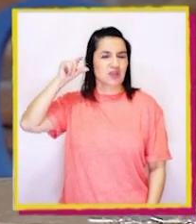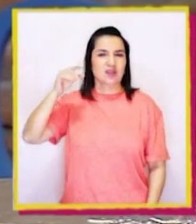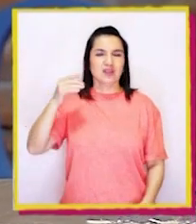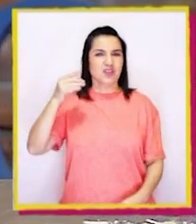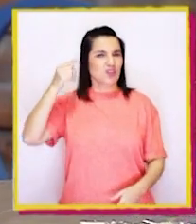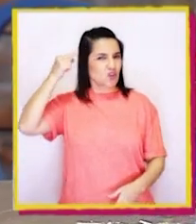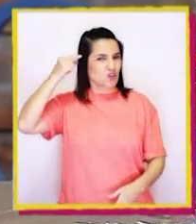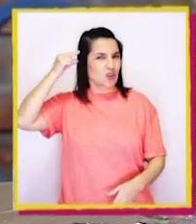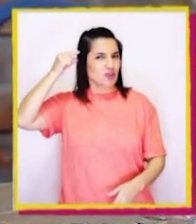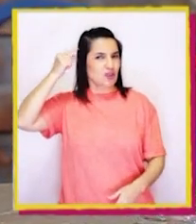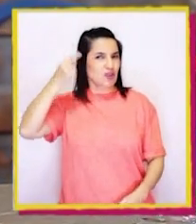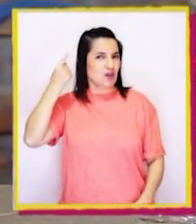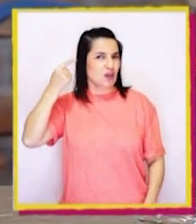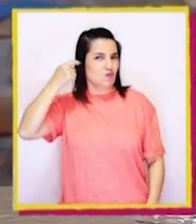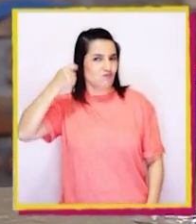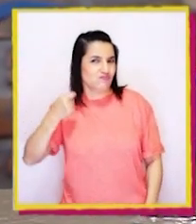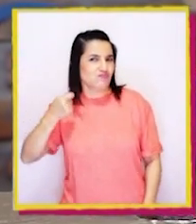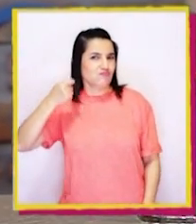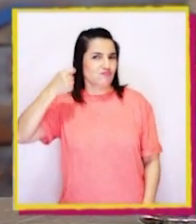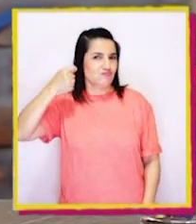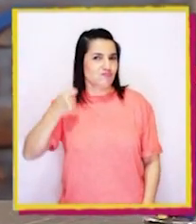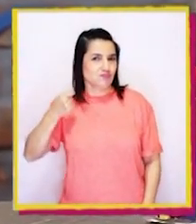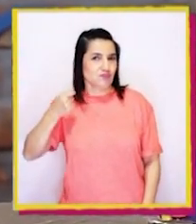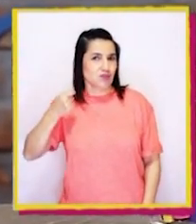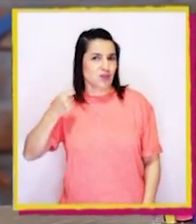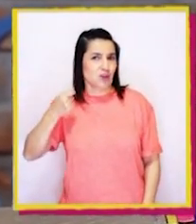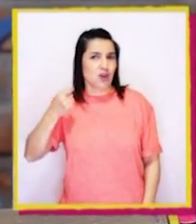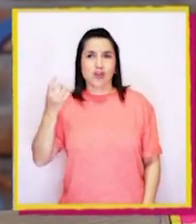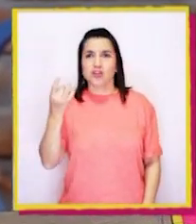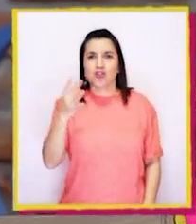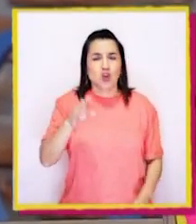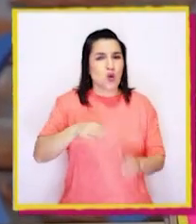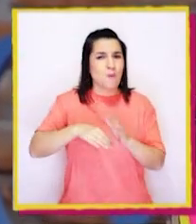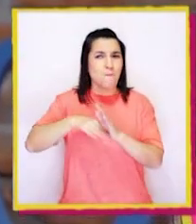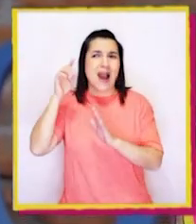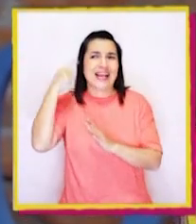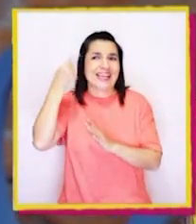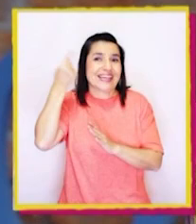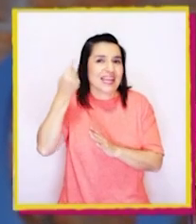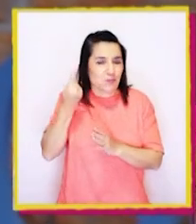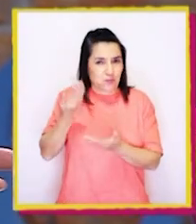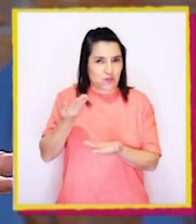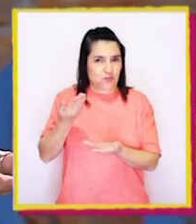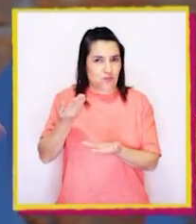y los estiro y miren, solamente estaban más crespo de lo normal.